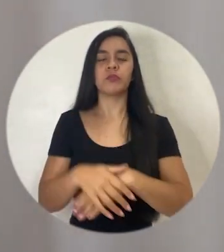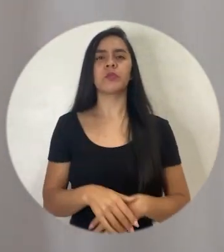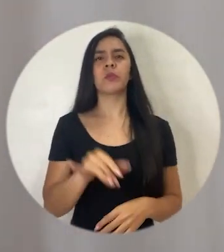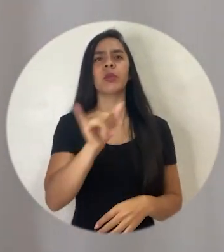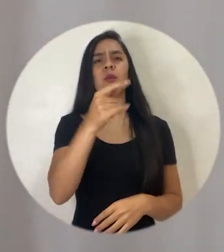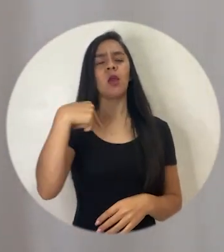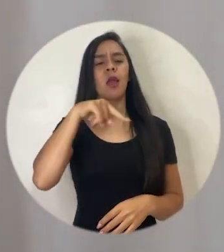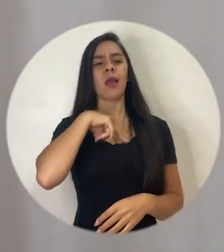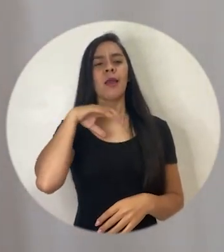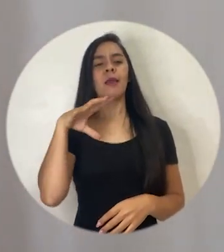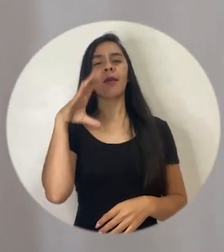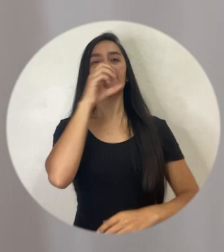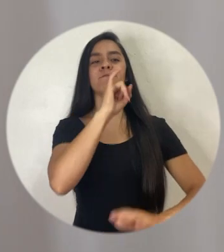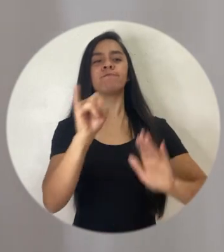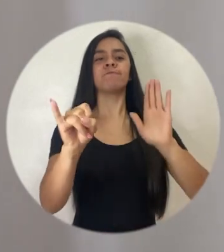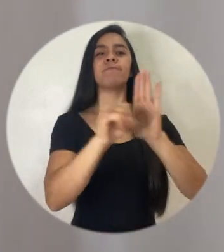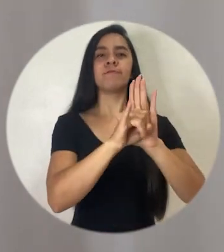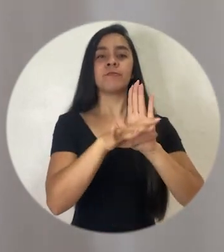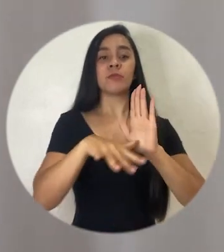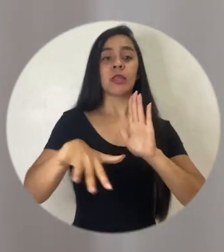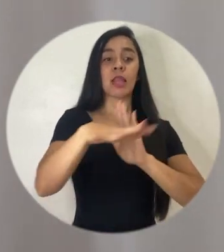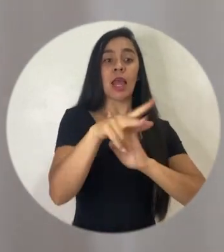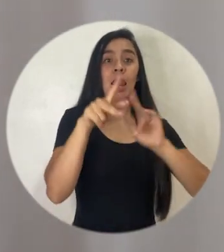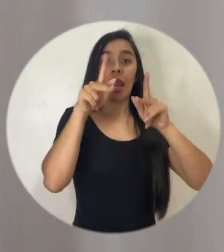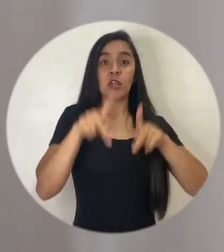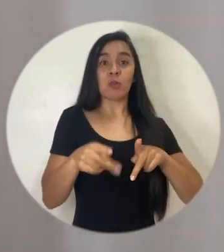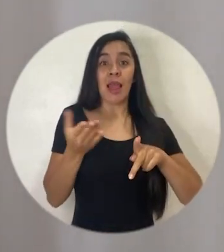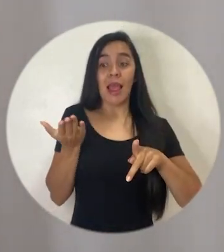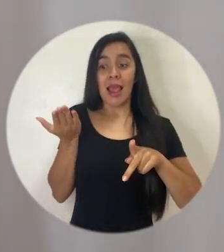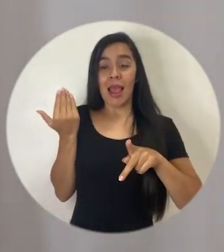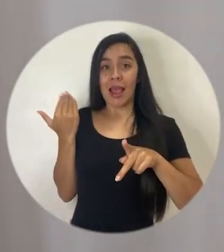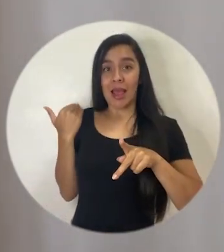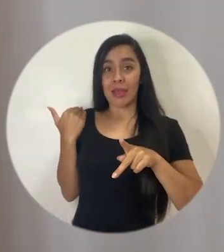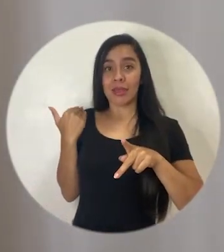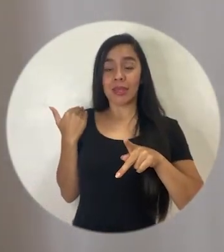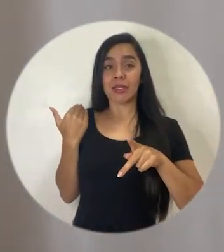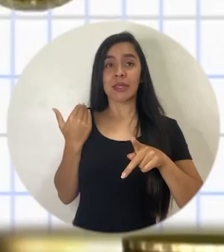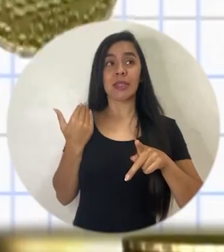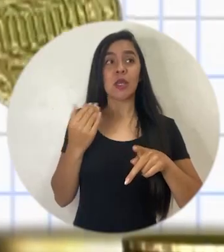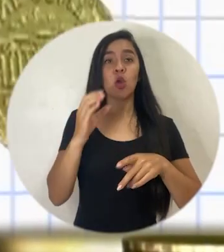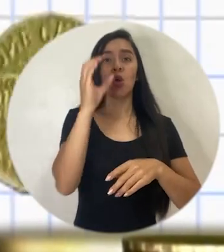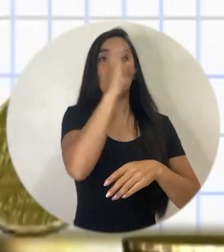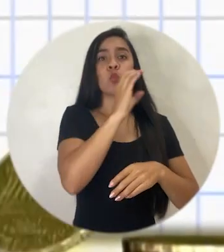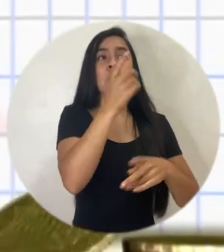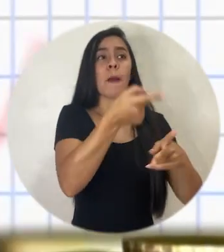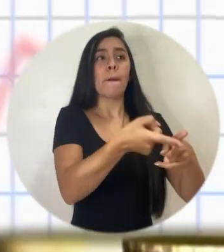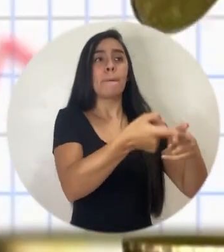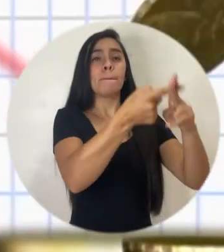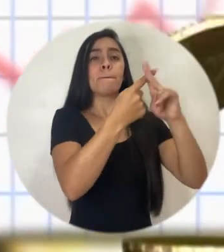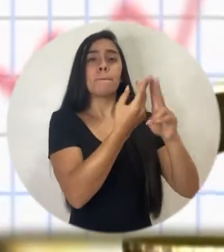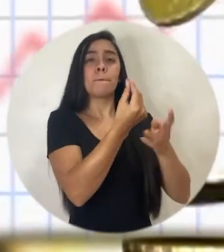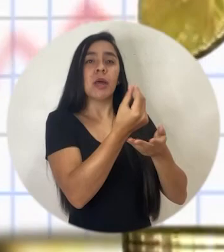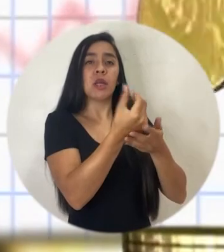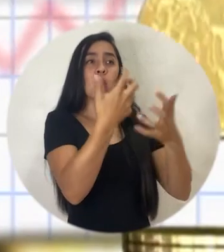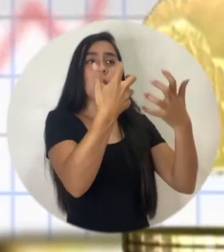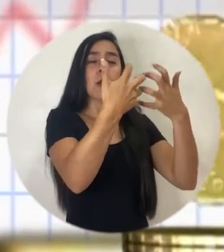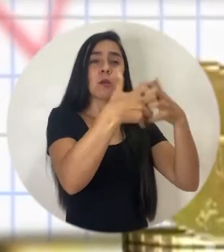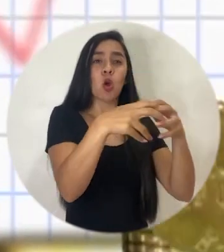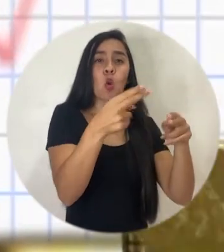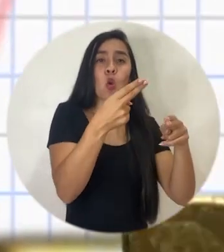inclusive hemos notado que las personas que antes acudían a los créditos